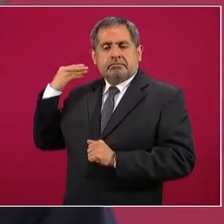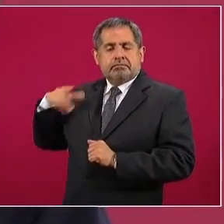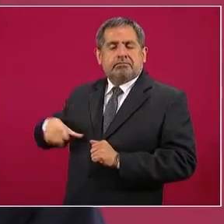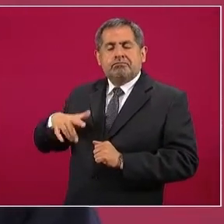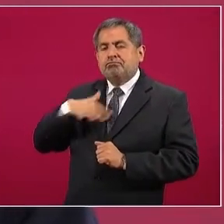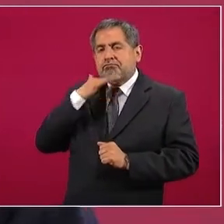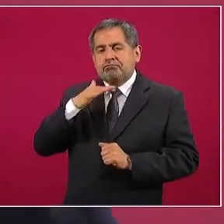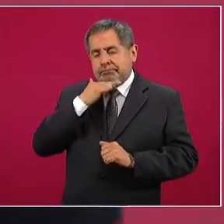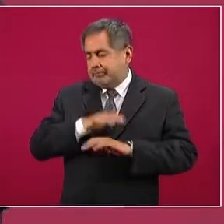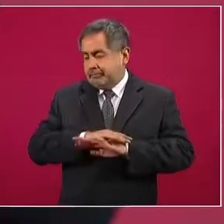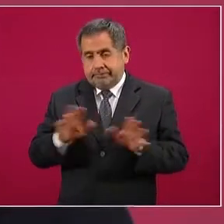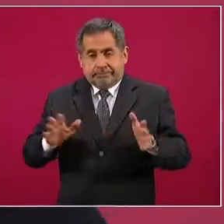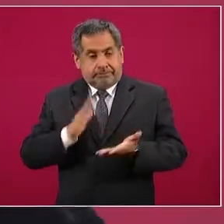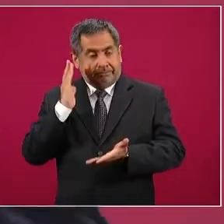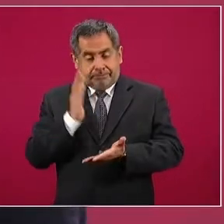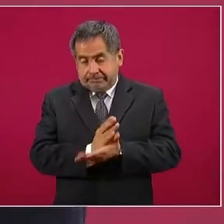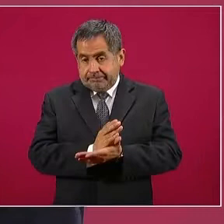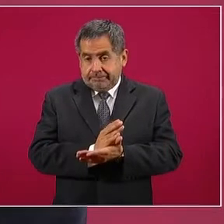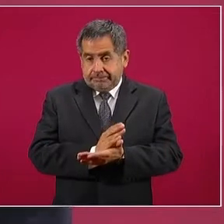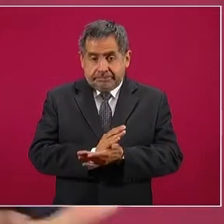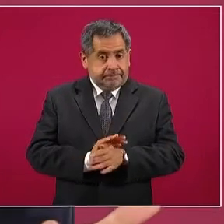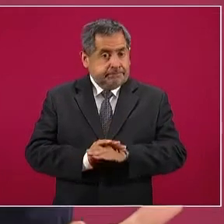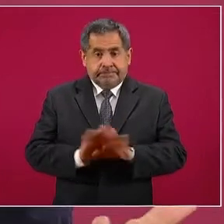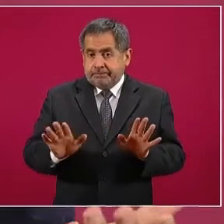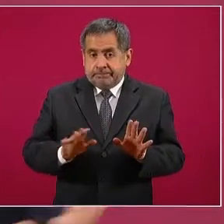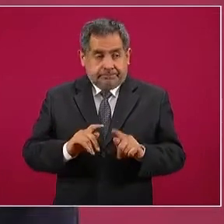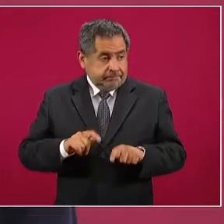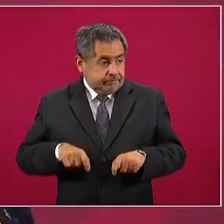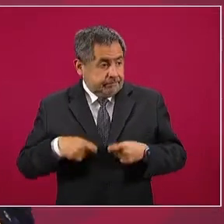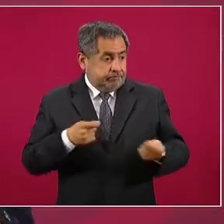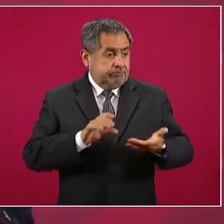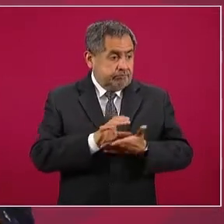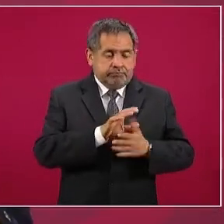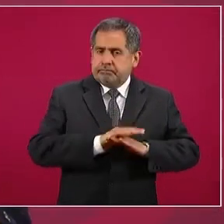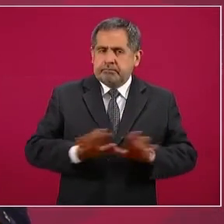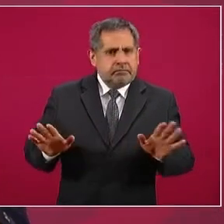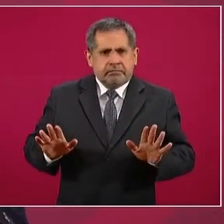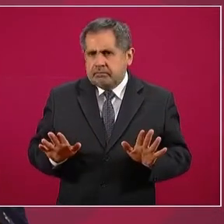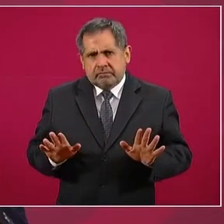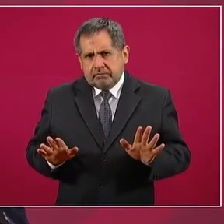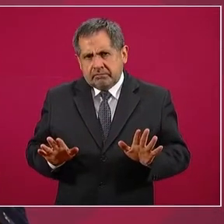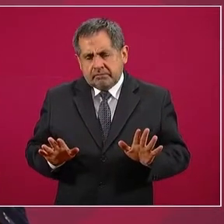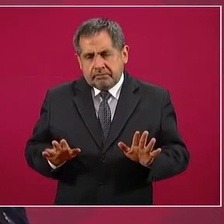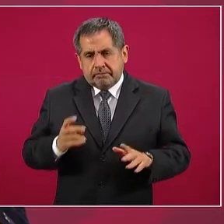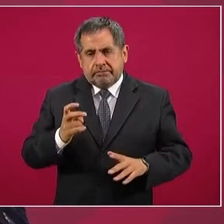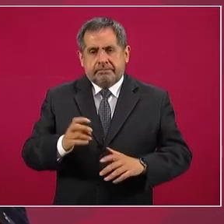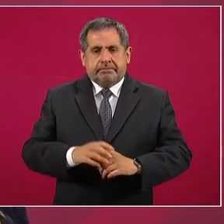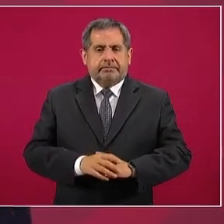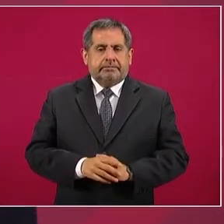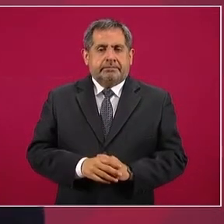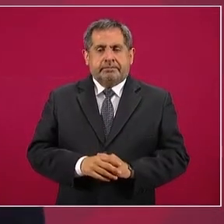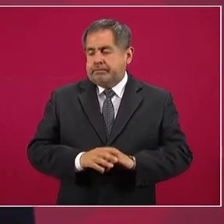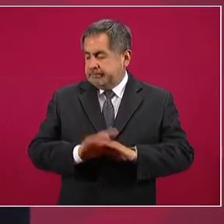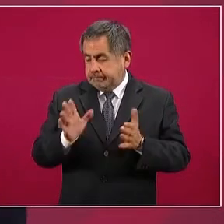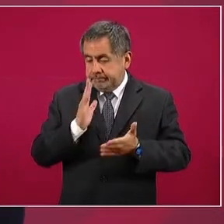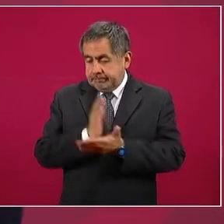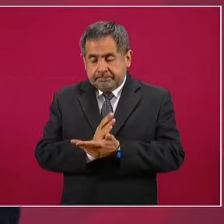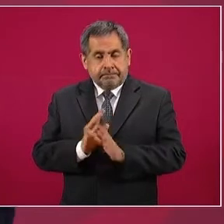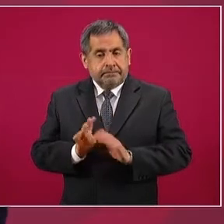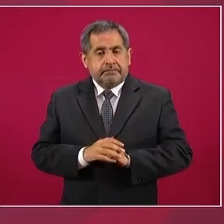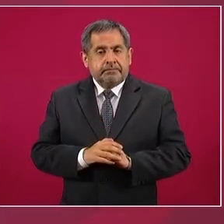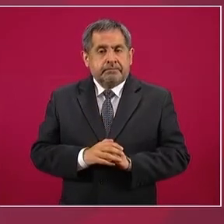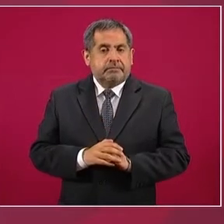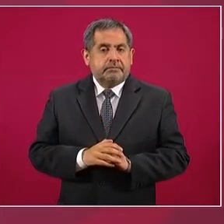Entonces, ahora ya no hay eso, ya es